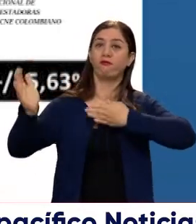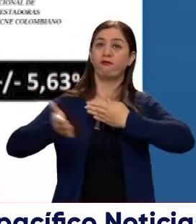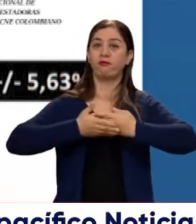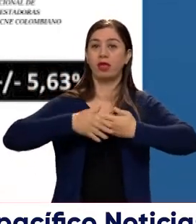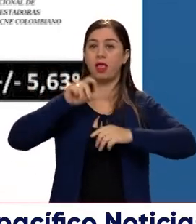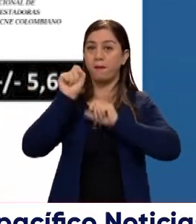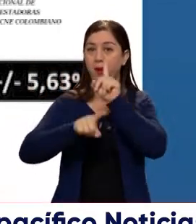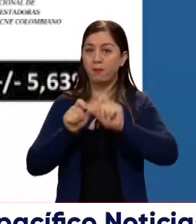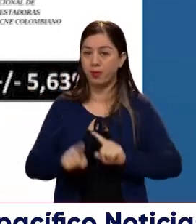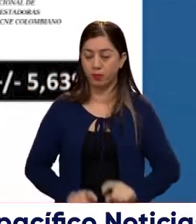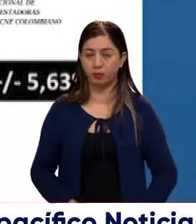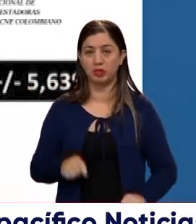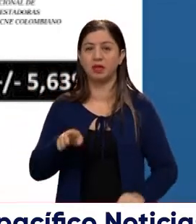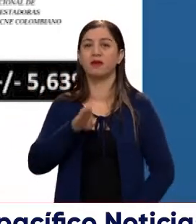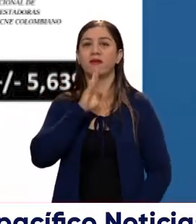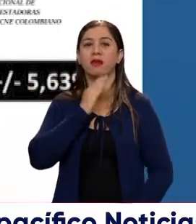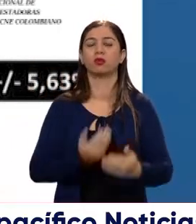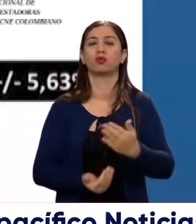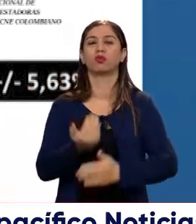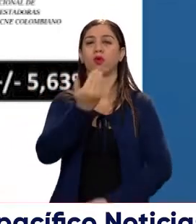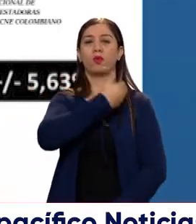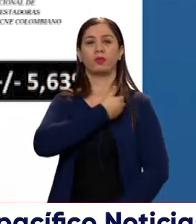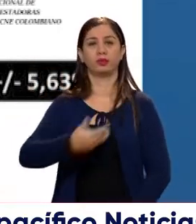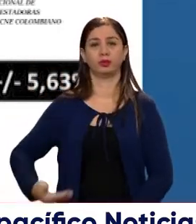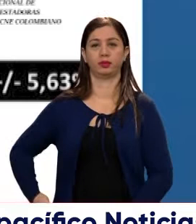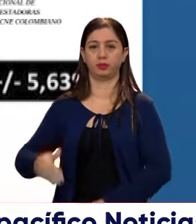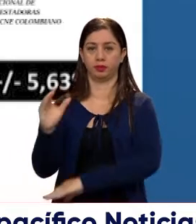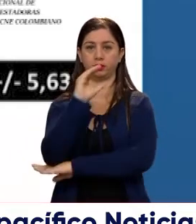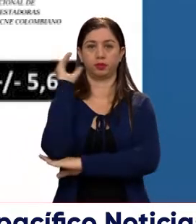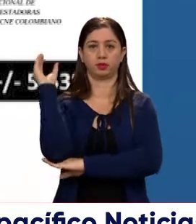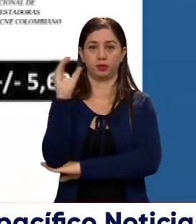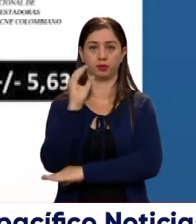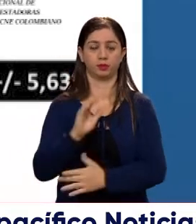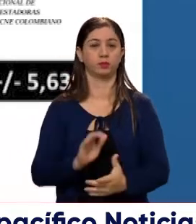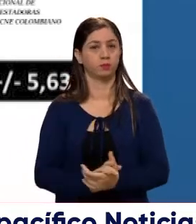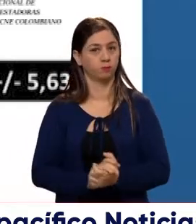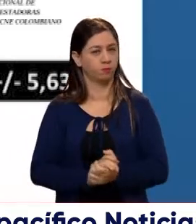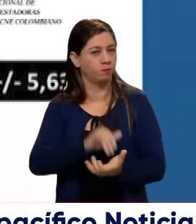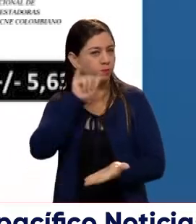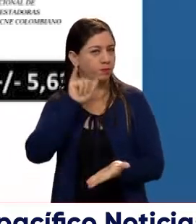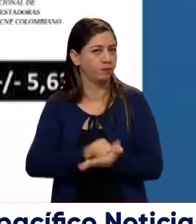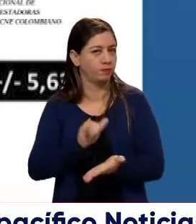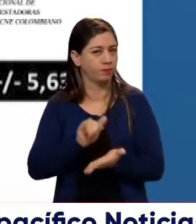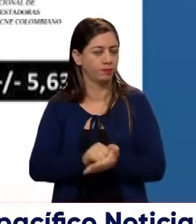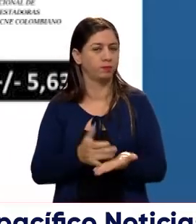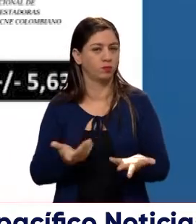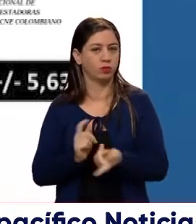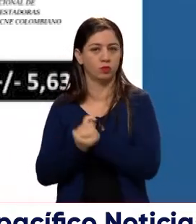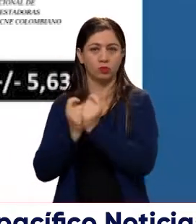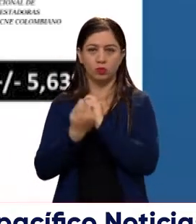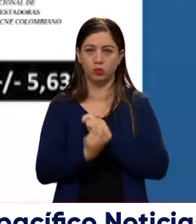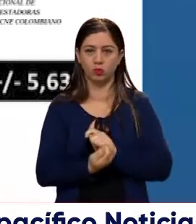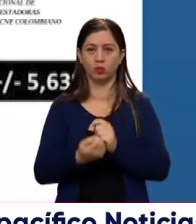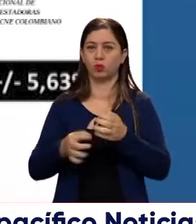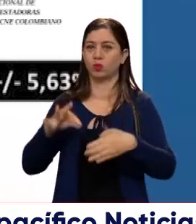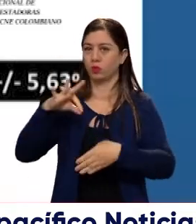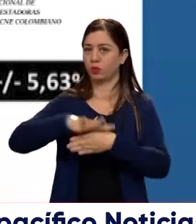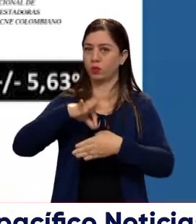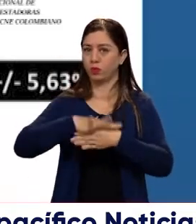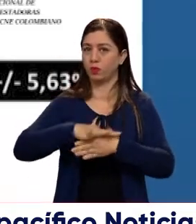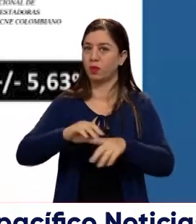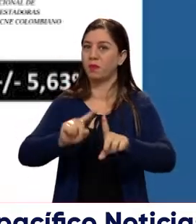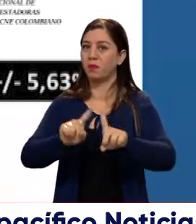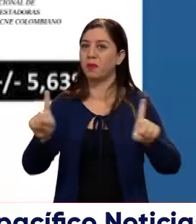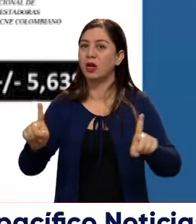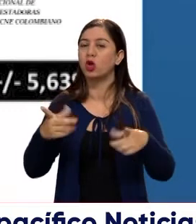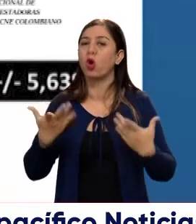que van a definir quién es el nuevo presidente de la República. Bueno, veamos este mismo escenario de la transferencia electoral, pero en